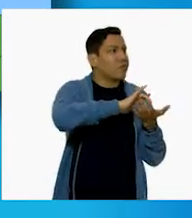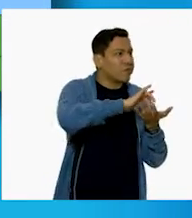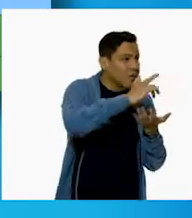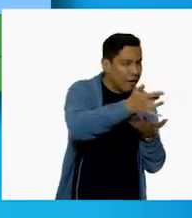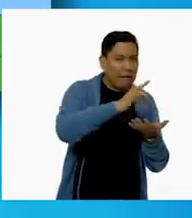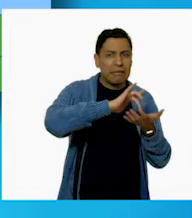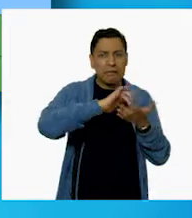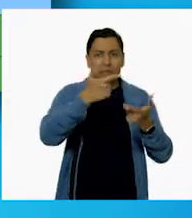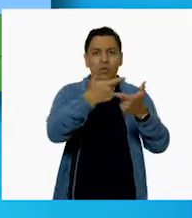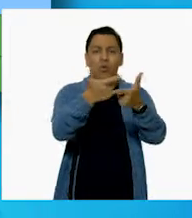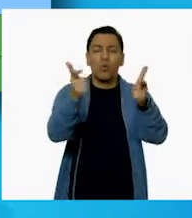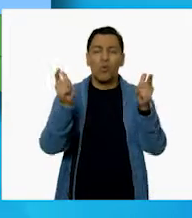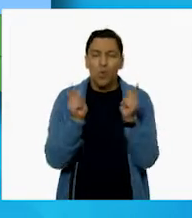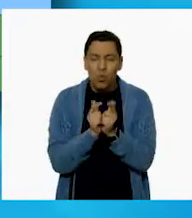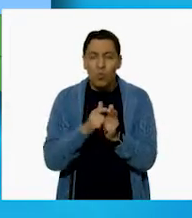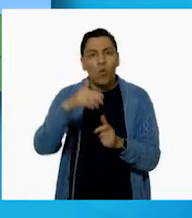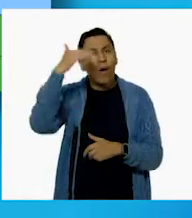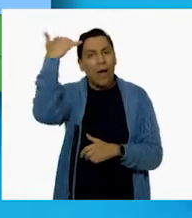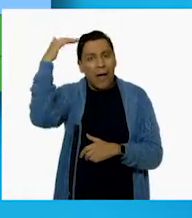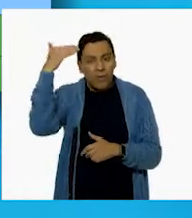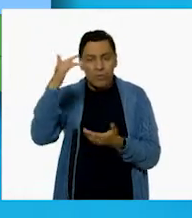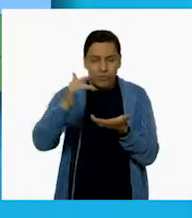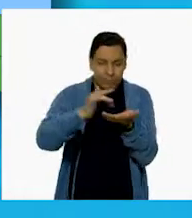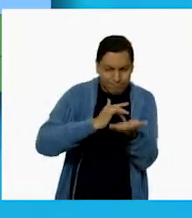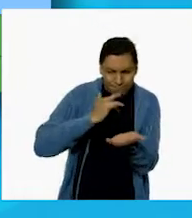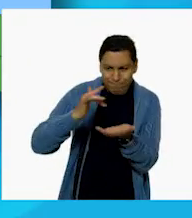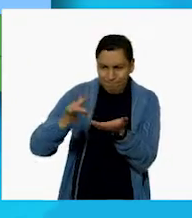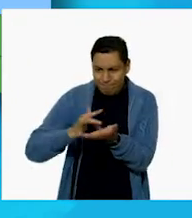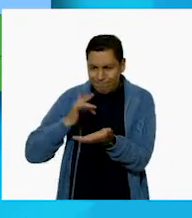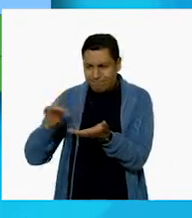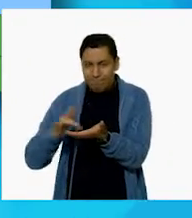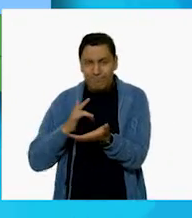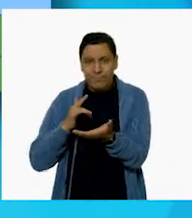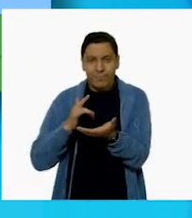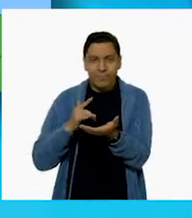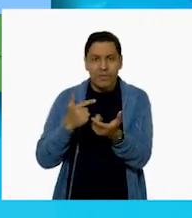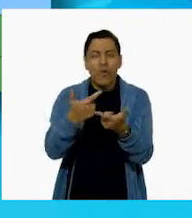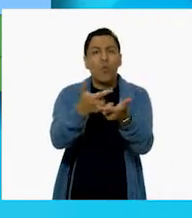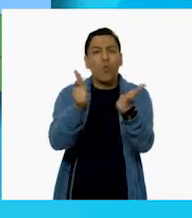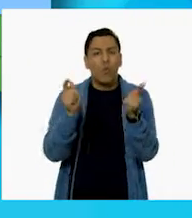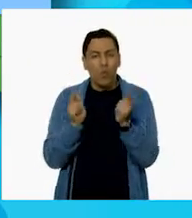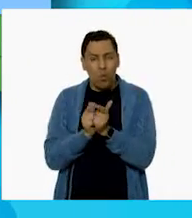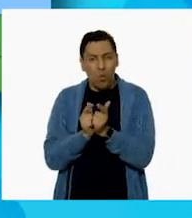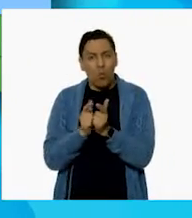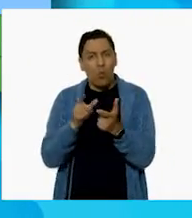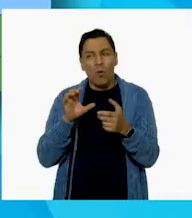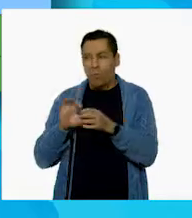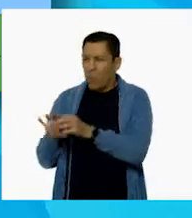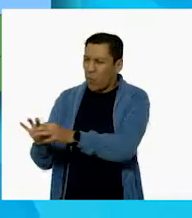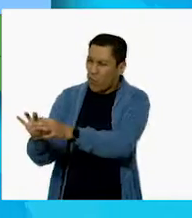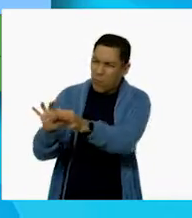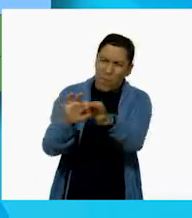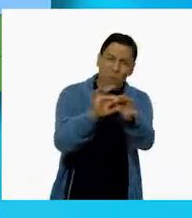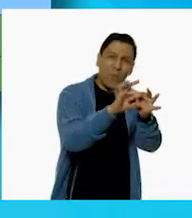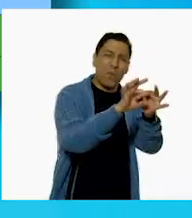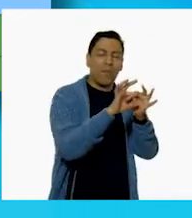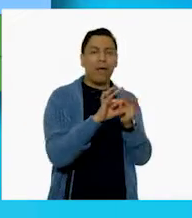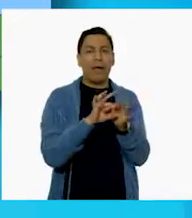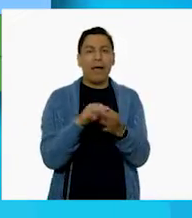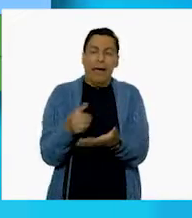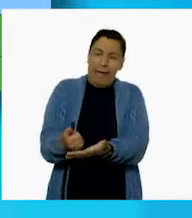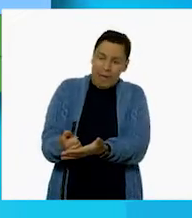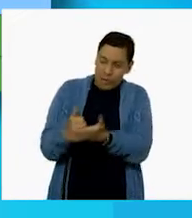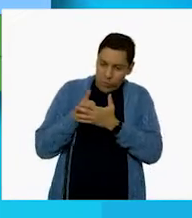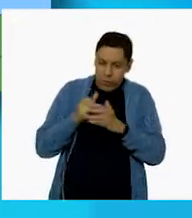nuestra red de apoyo y no sé cómo. ¿Red de apoyo? Sí. A todas las personas que nos ayudan,